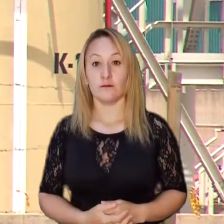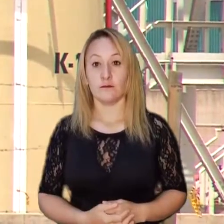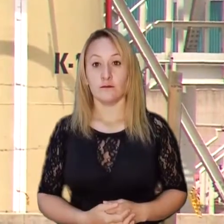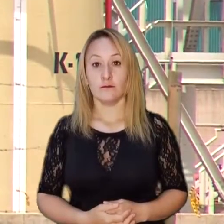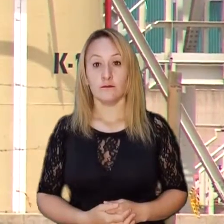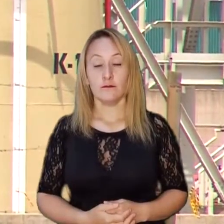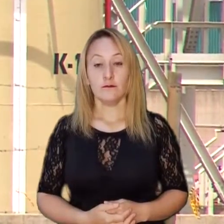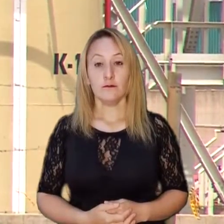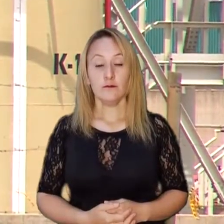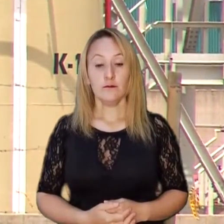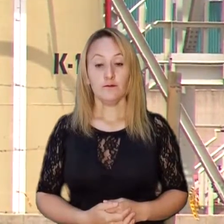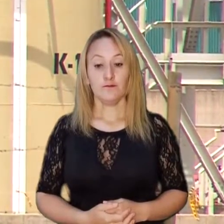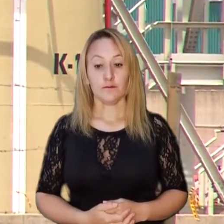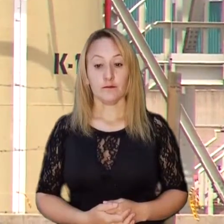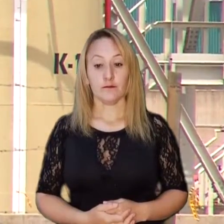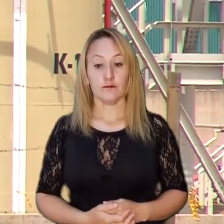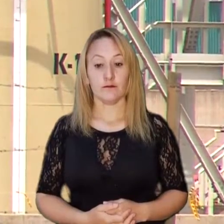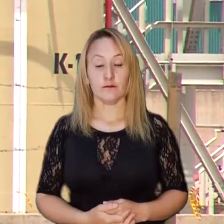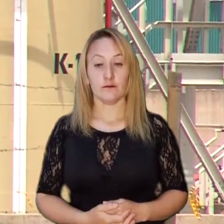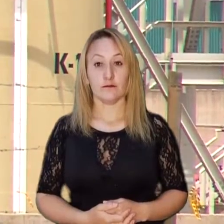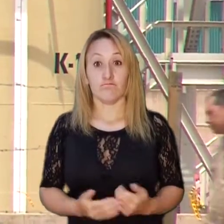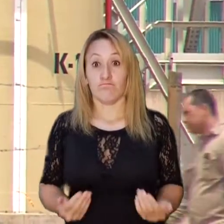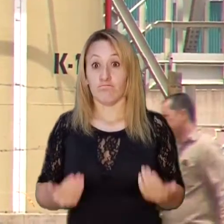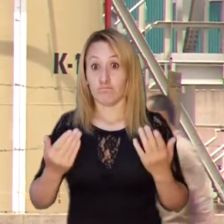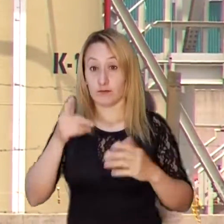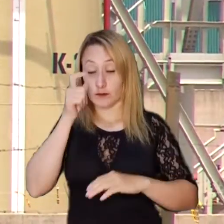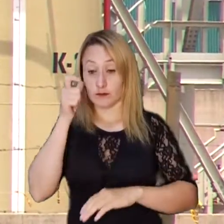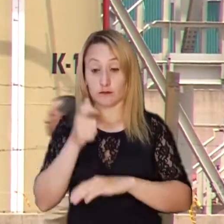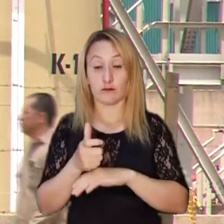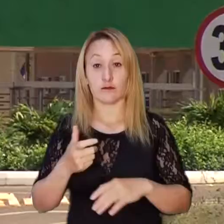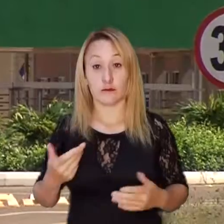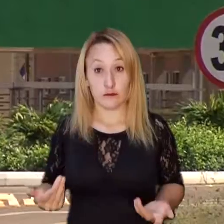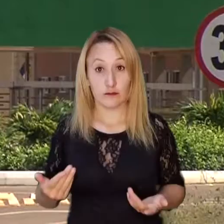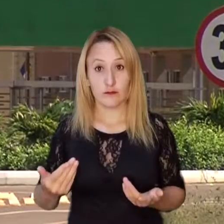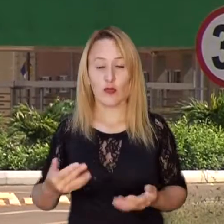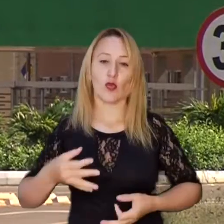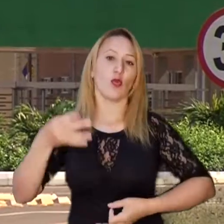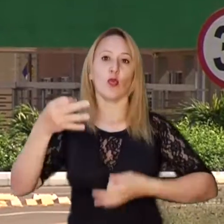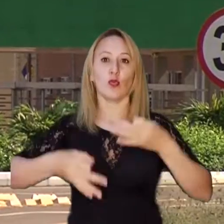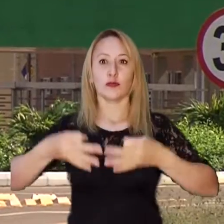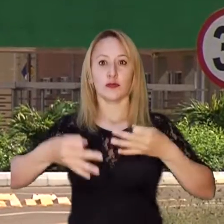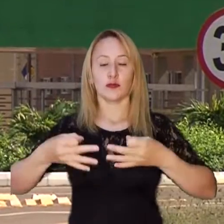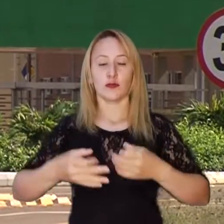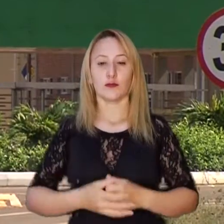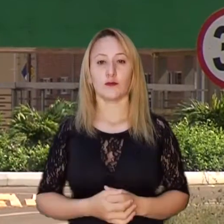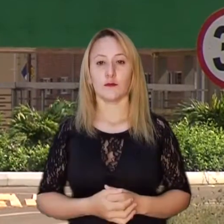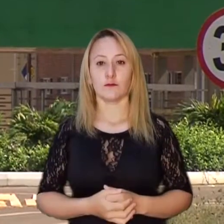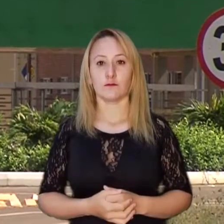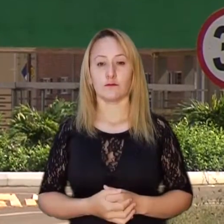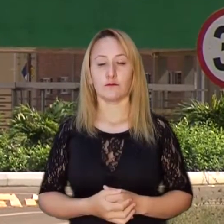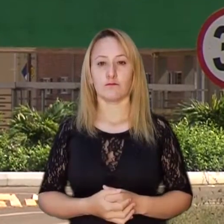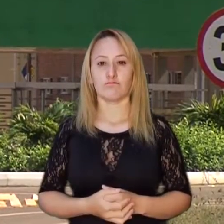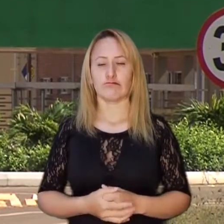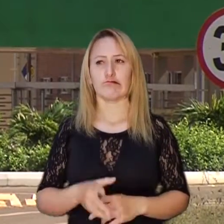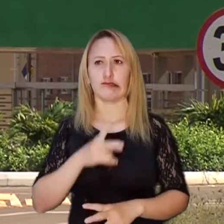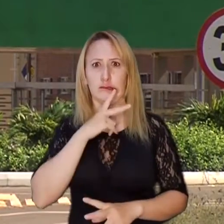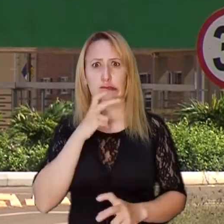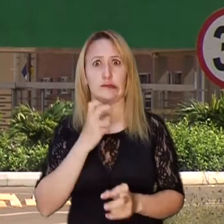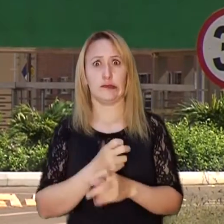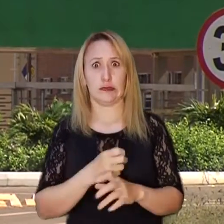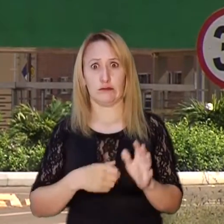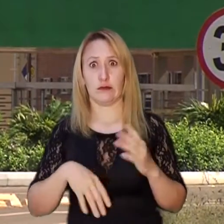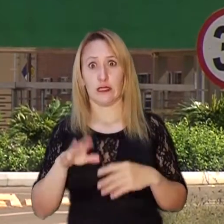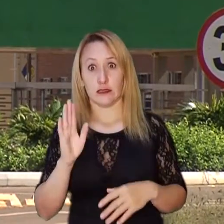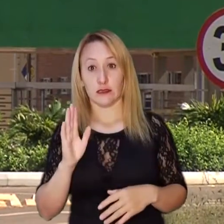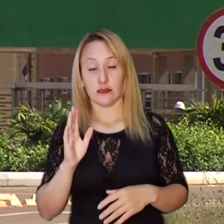y que le permiten a la Contraloría iniciar juicios de mucha